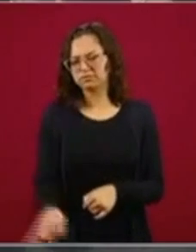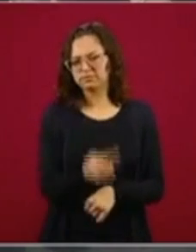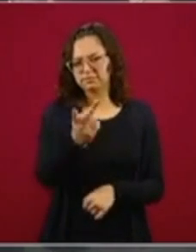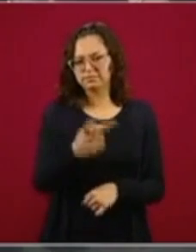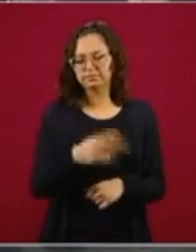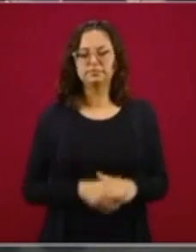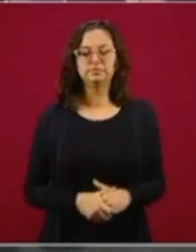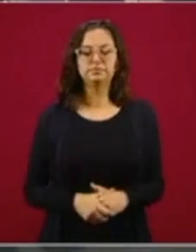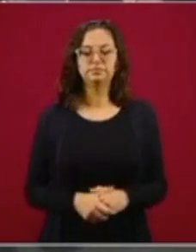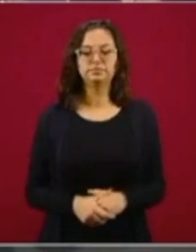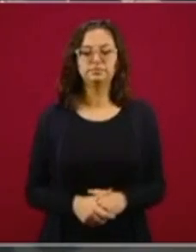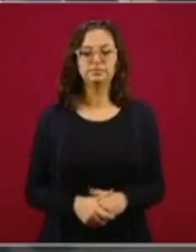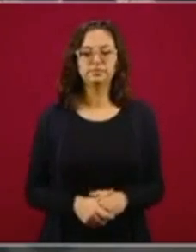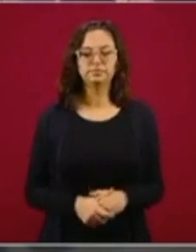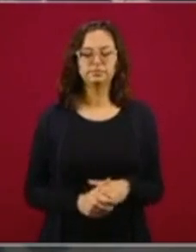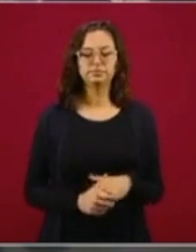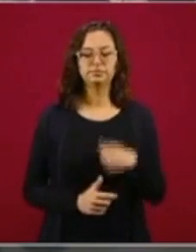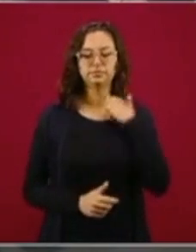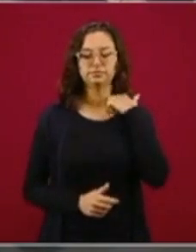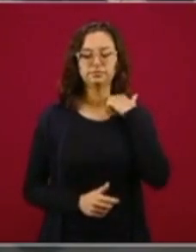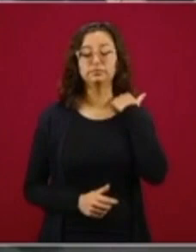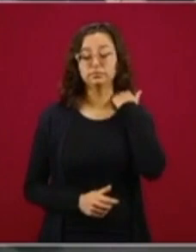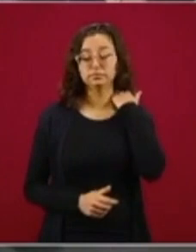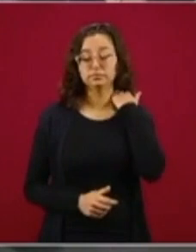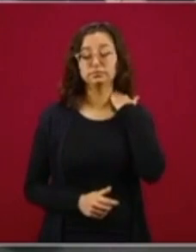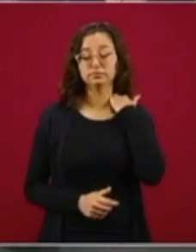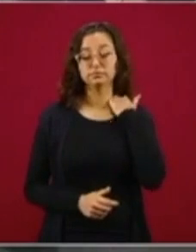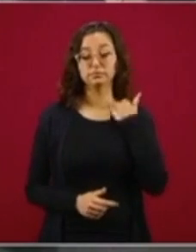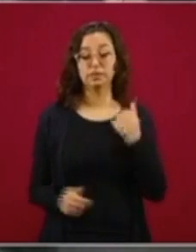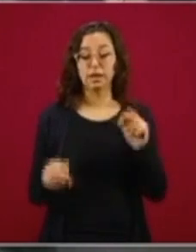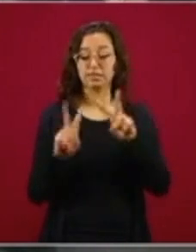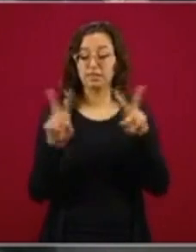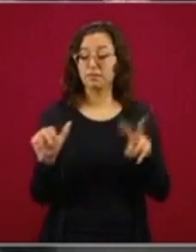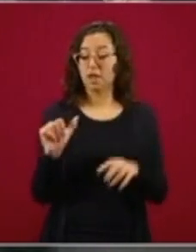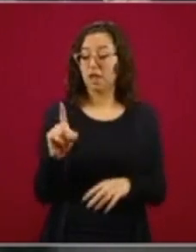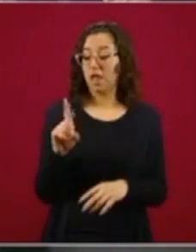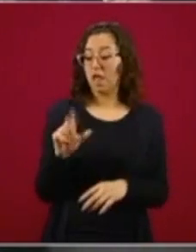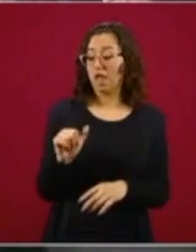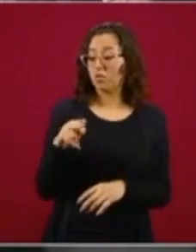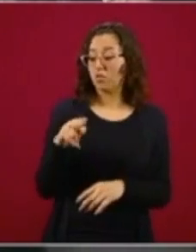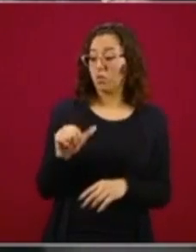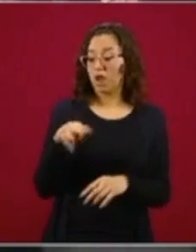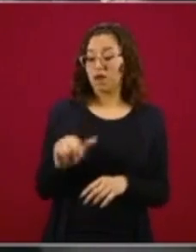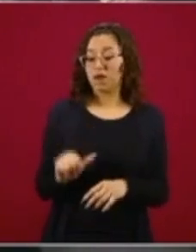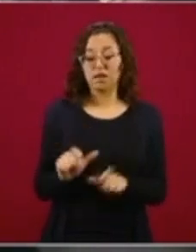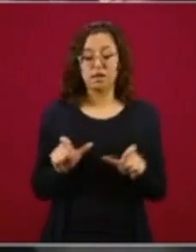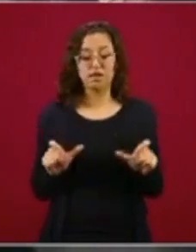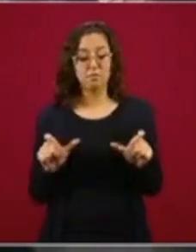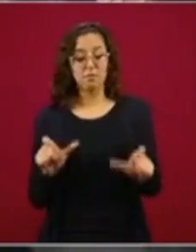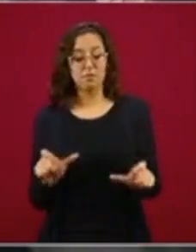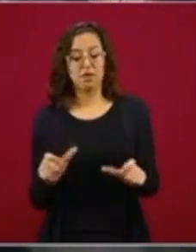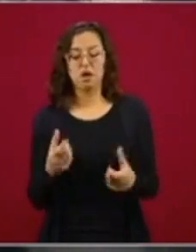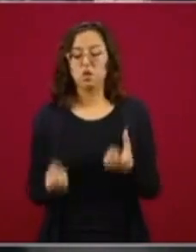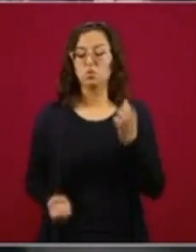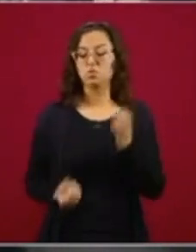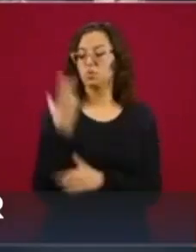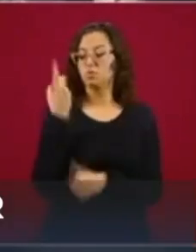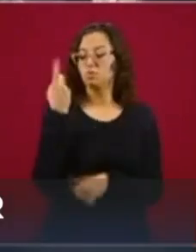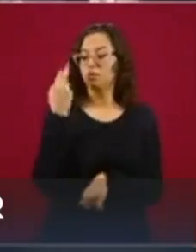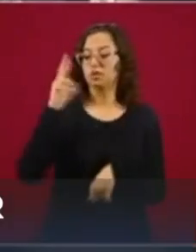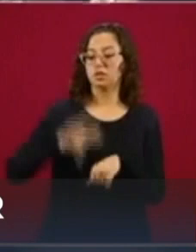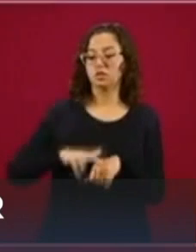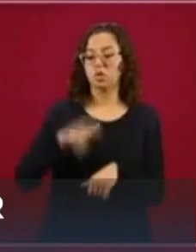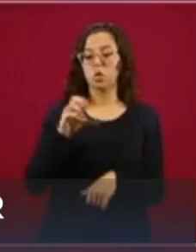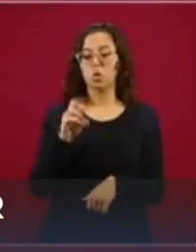limpiando de corrupción las aduanas. Horacio Duarte, el nuevo director de aduanas,